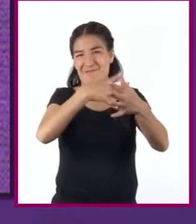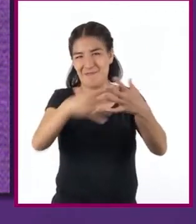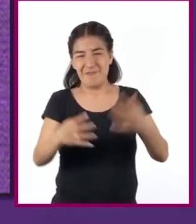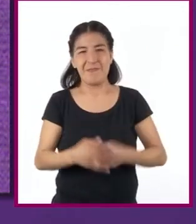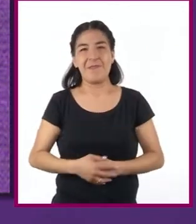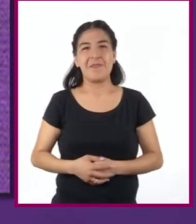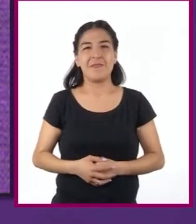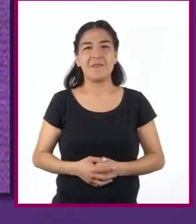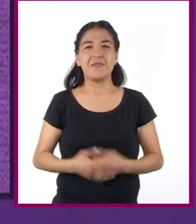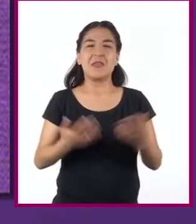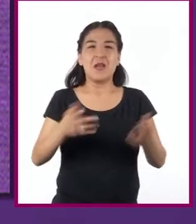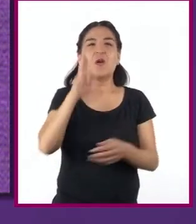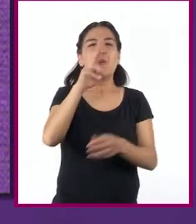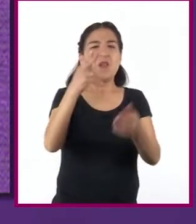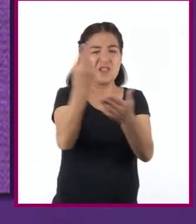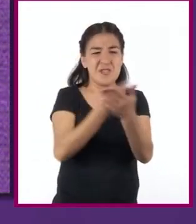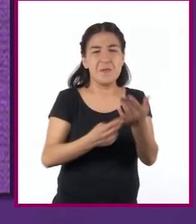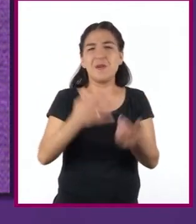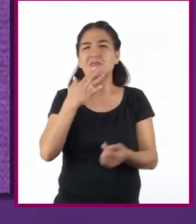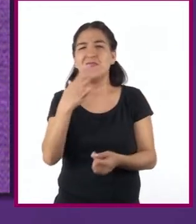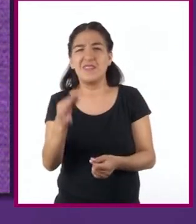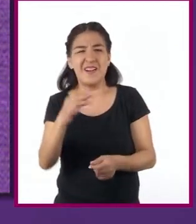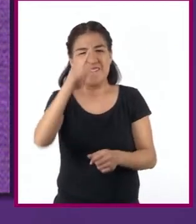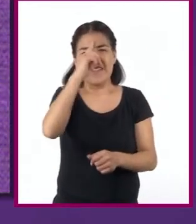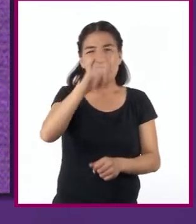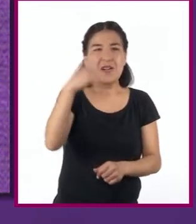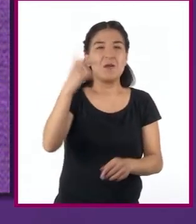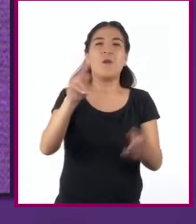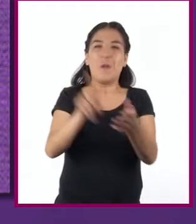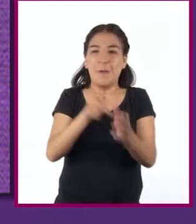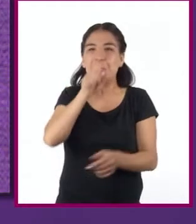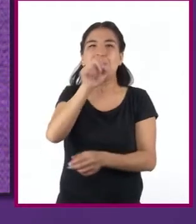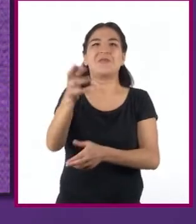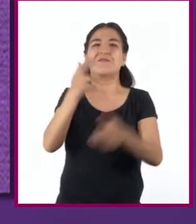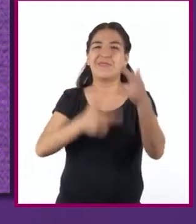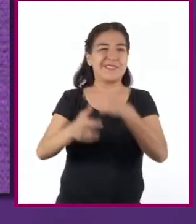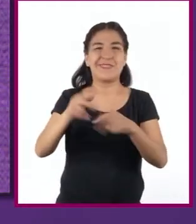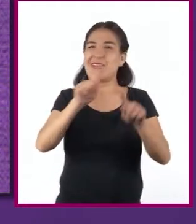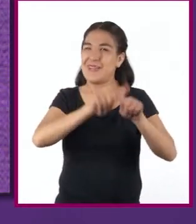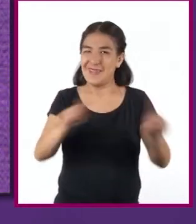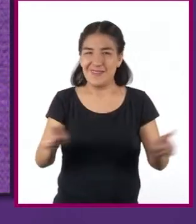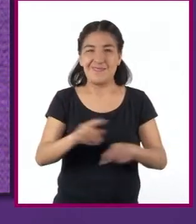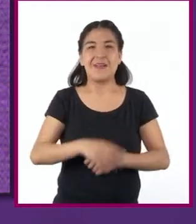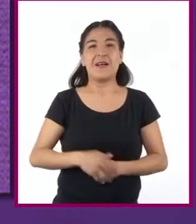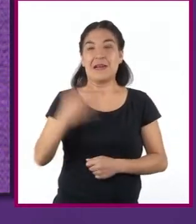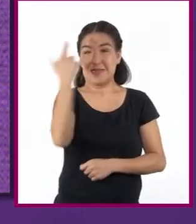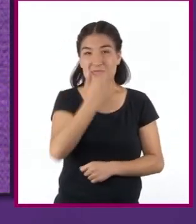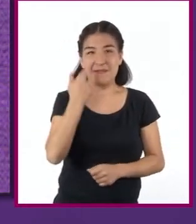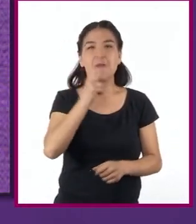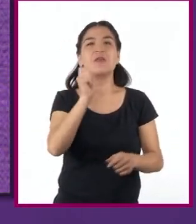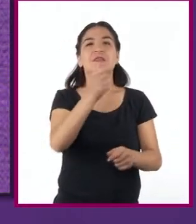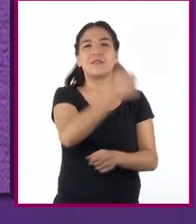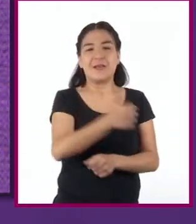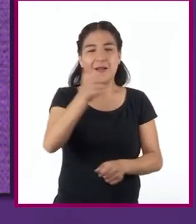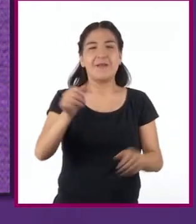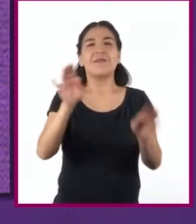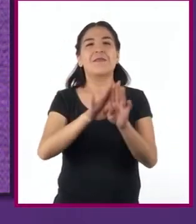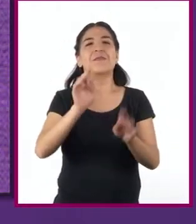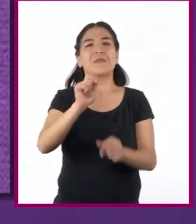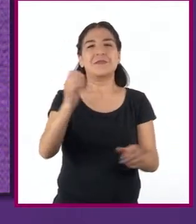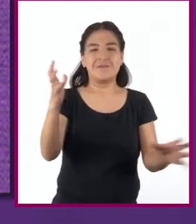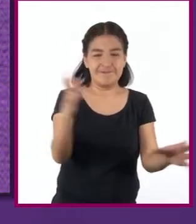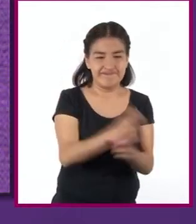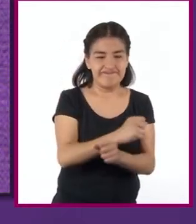Utiliza diseños simples y no repitas la información en otro gráfico. Revisa que cada recurso sea significativo y